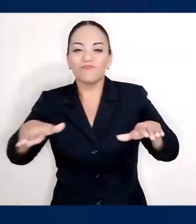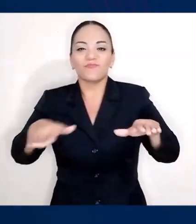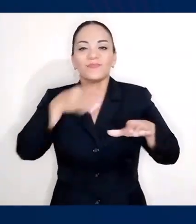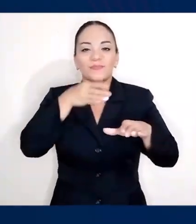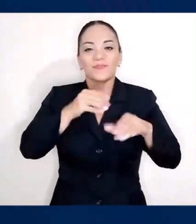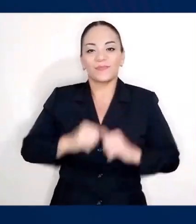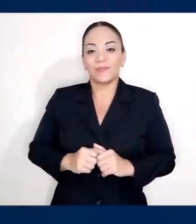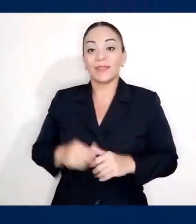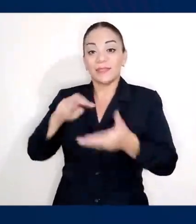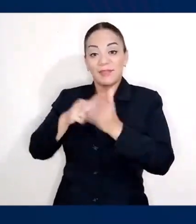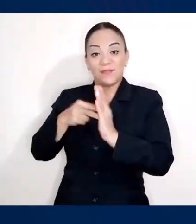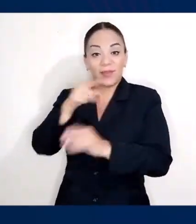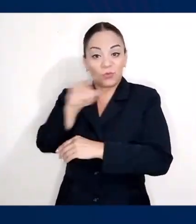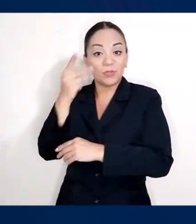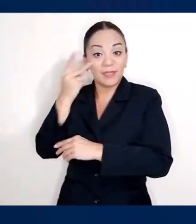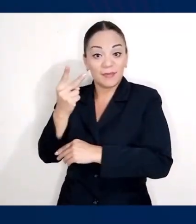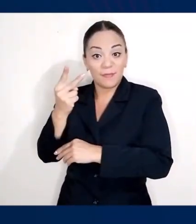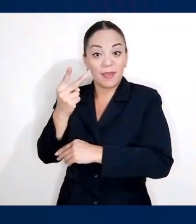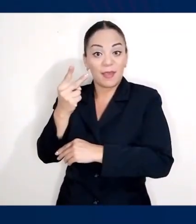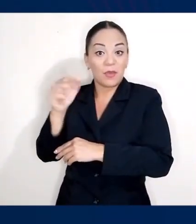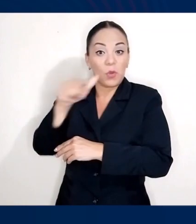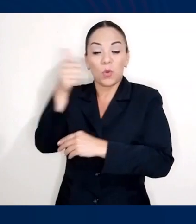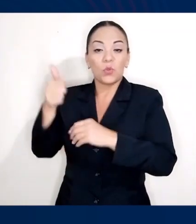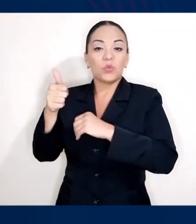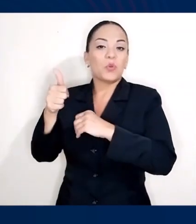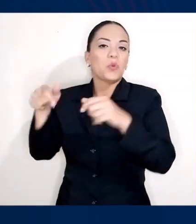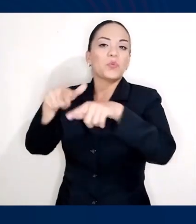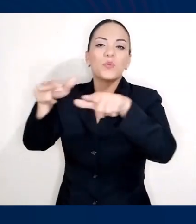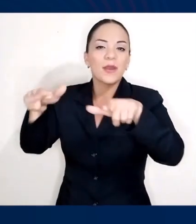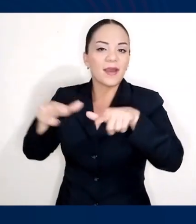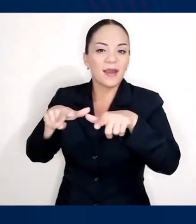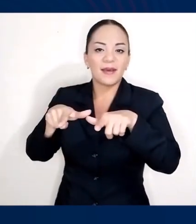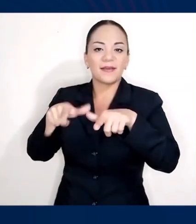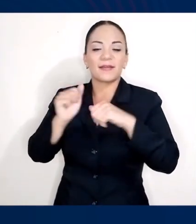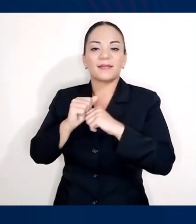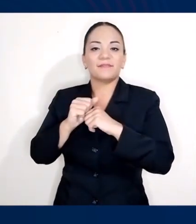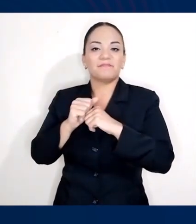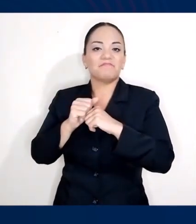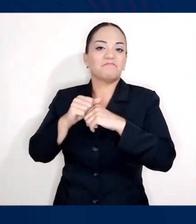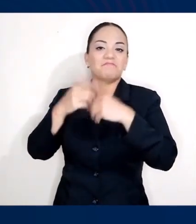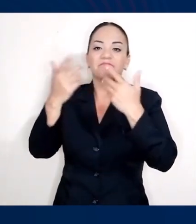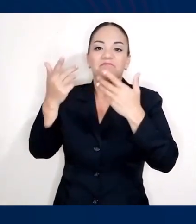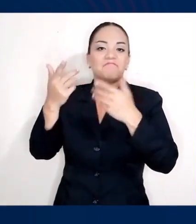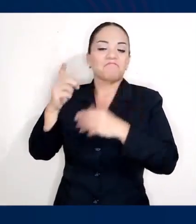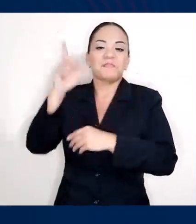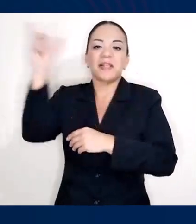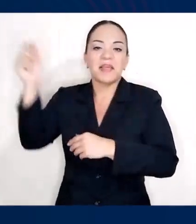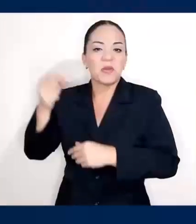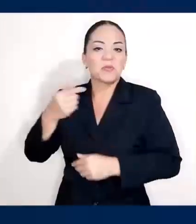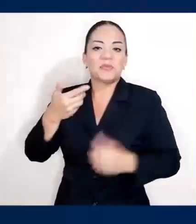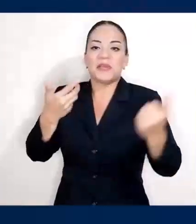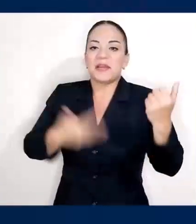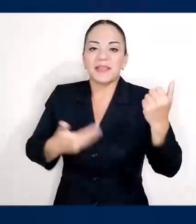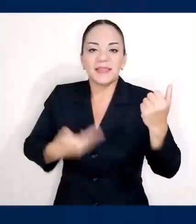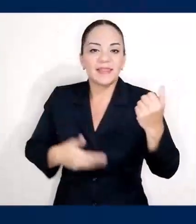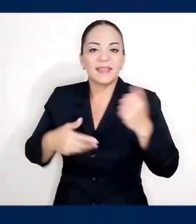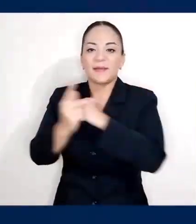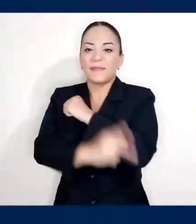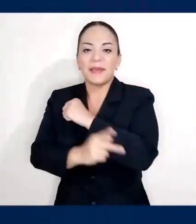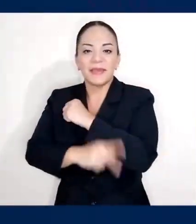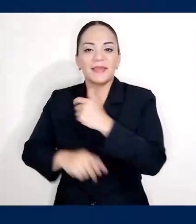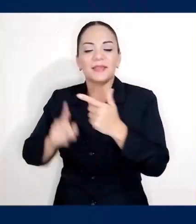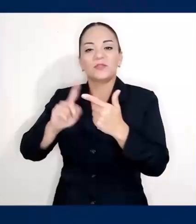Eso quiere decir que cuando usted vea una ballena allá por video en los confines de Argentina